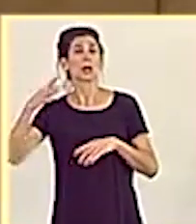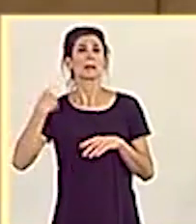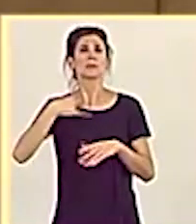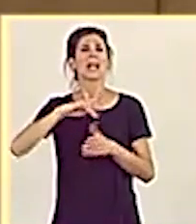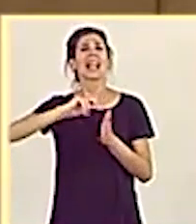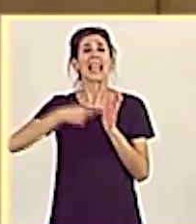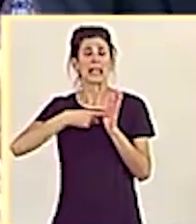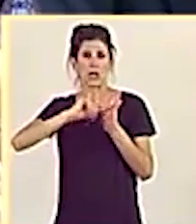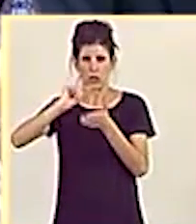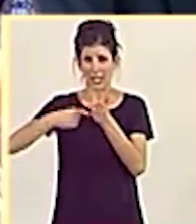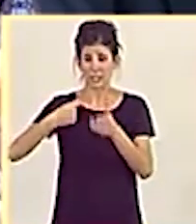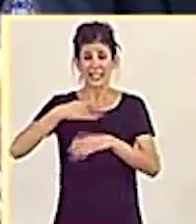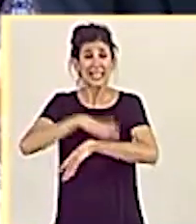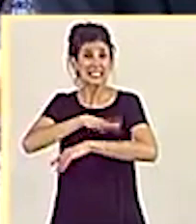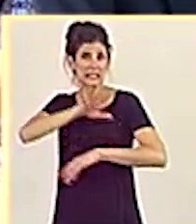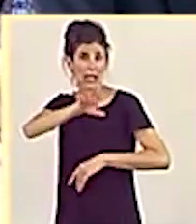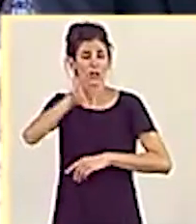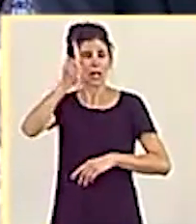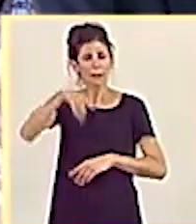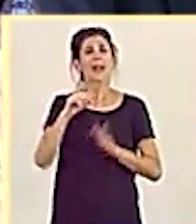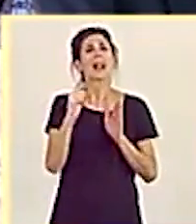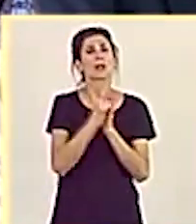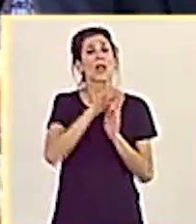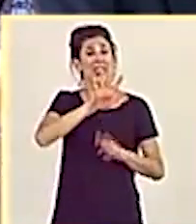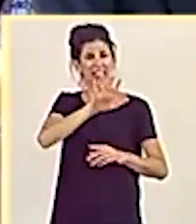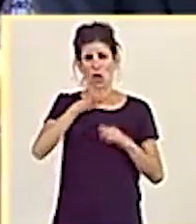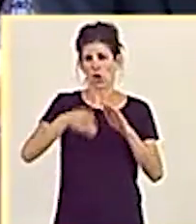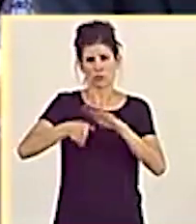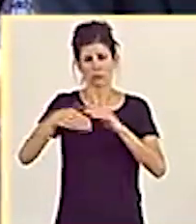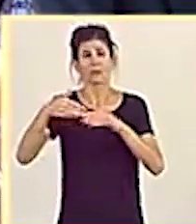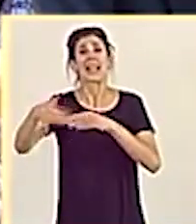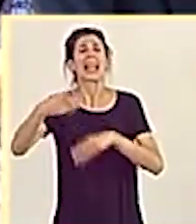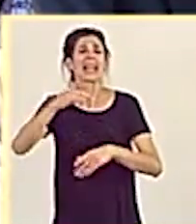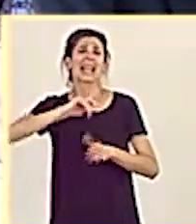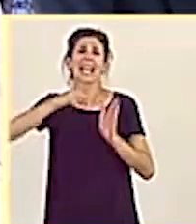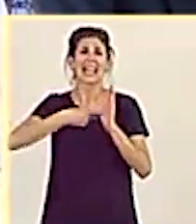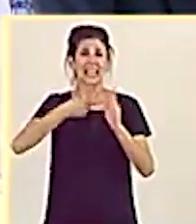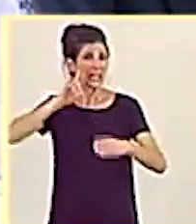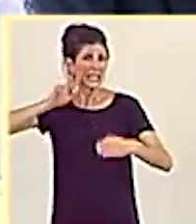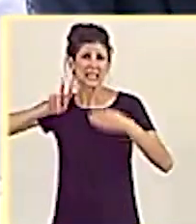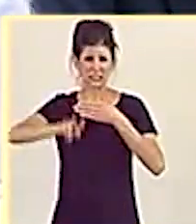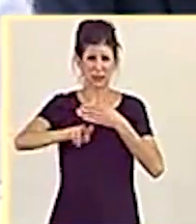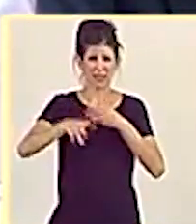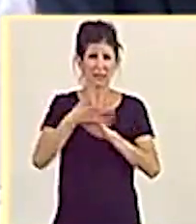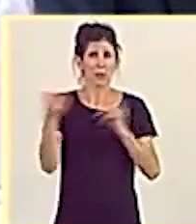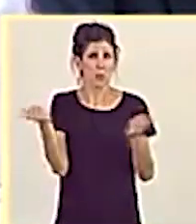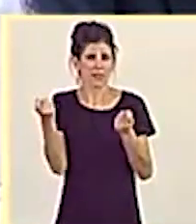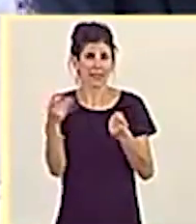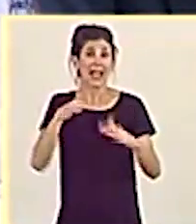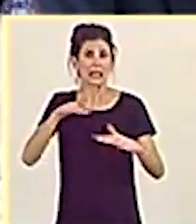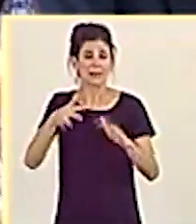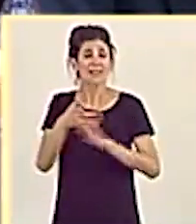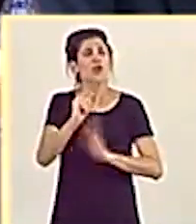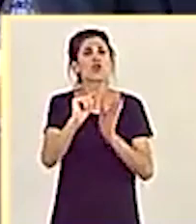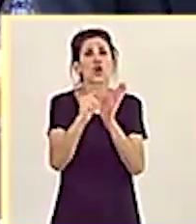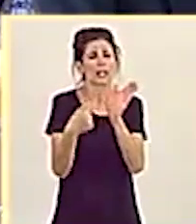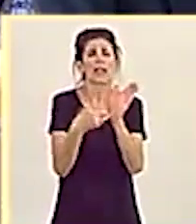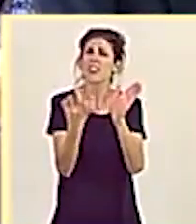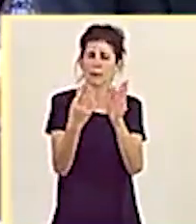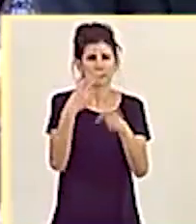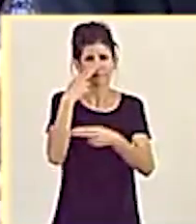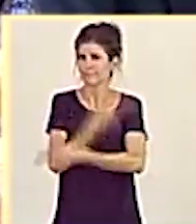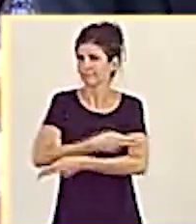de Contratos del Estado y conforme a los artículos 5 y siguiente de la Ley de Transparencia, que regula la publicidad activa, que esos contratos deberían de